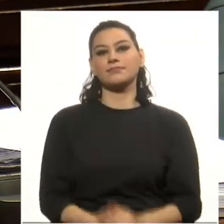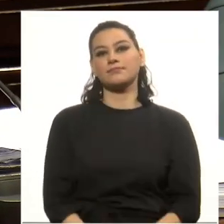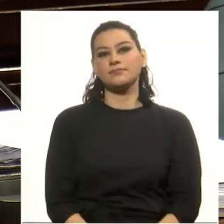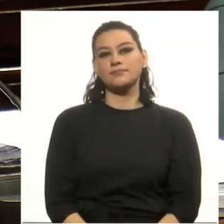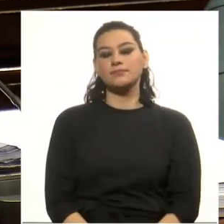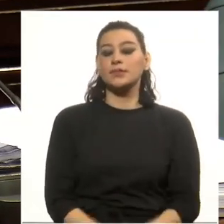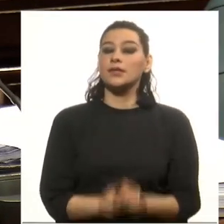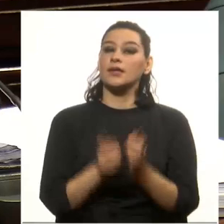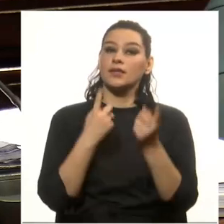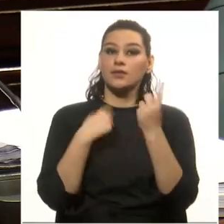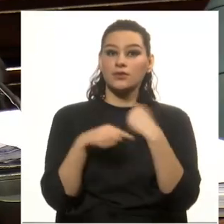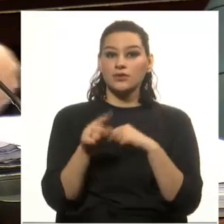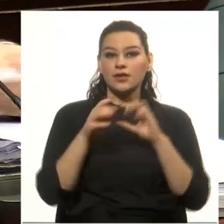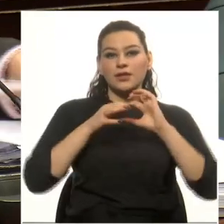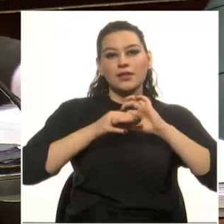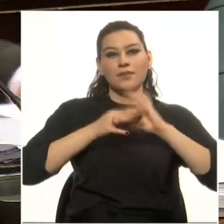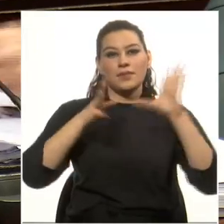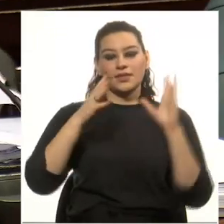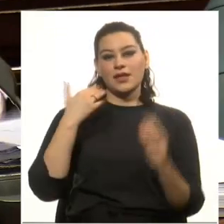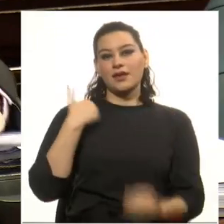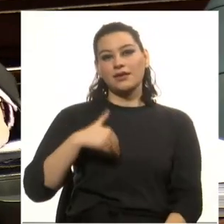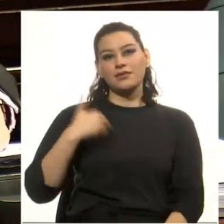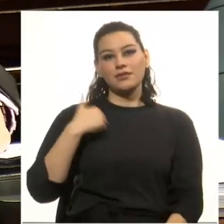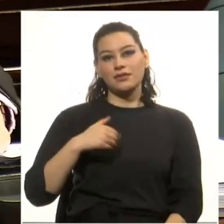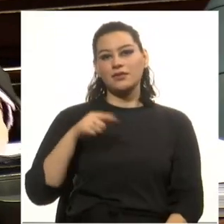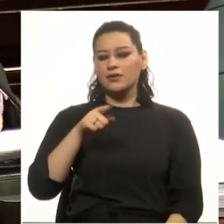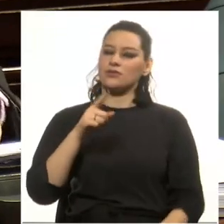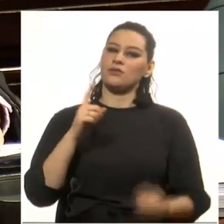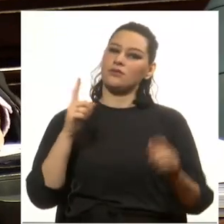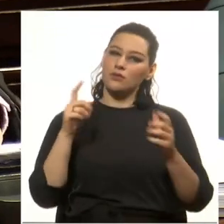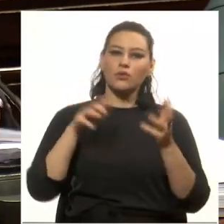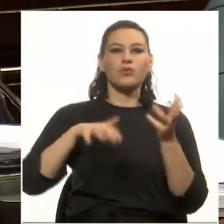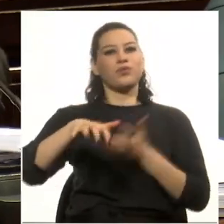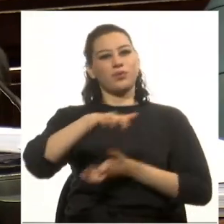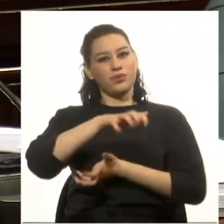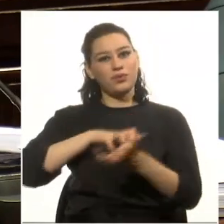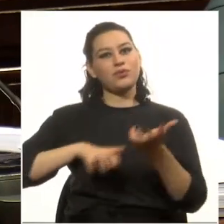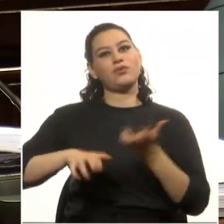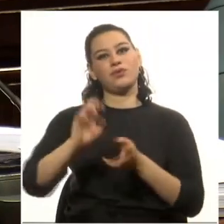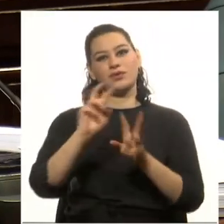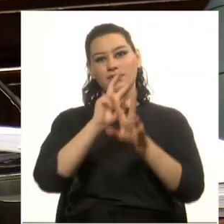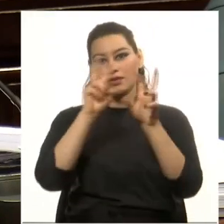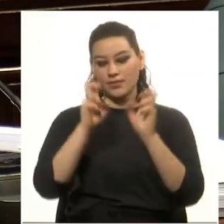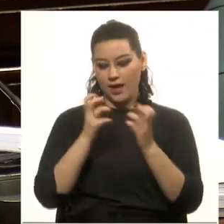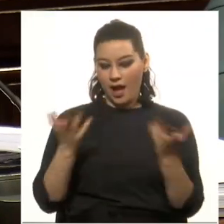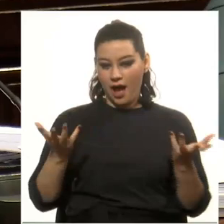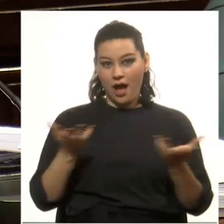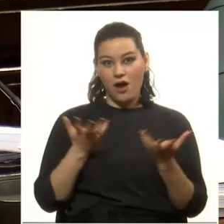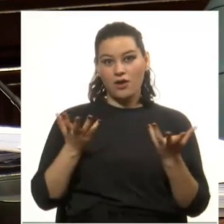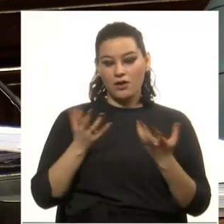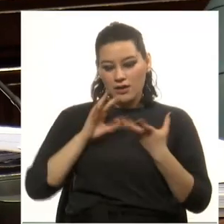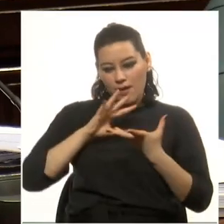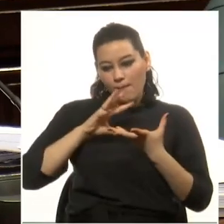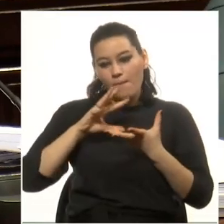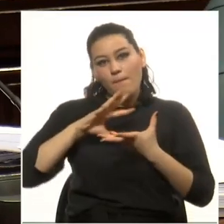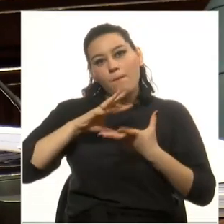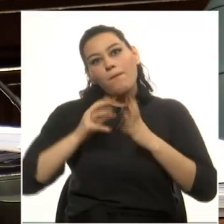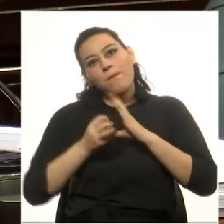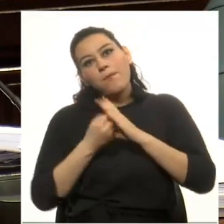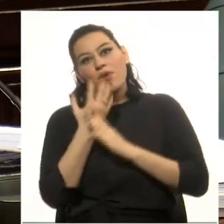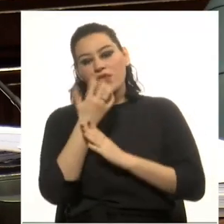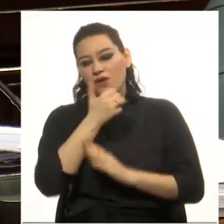Es entonces la independencia argentina un hecho complejo que el moderno revisionismo histórico